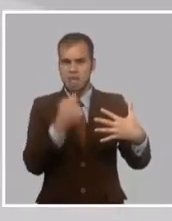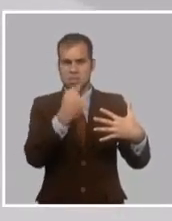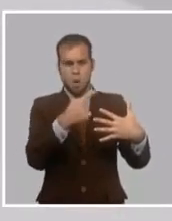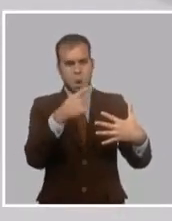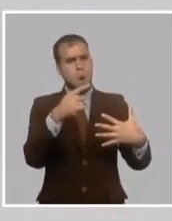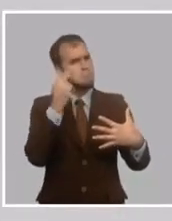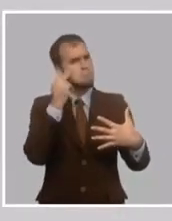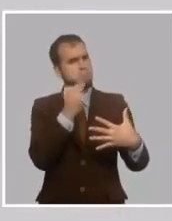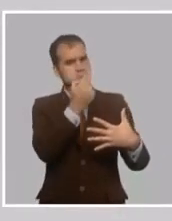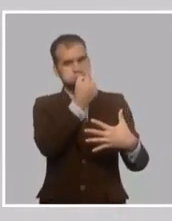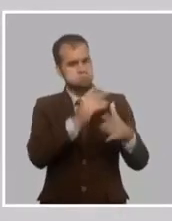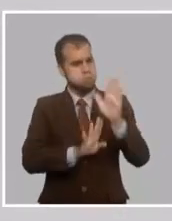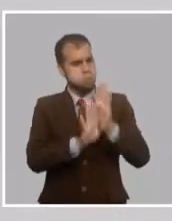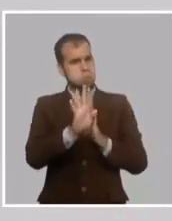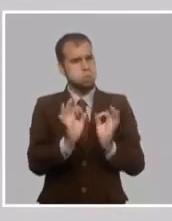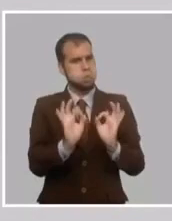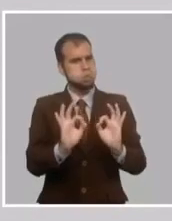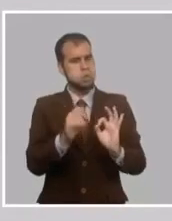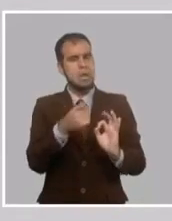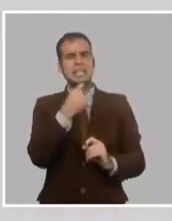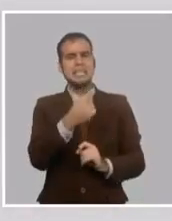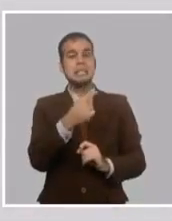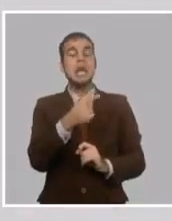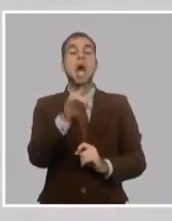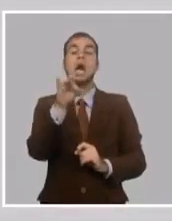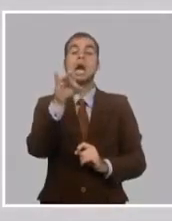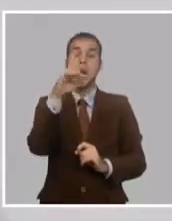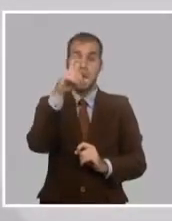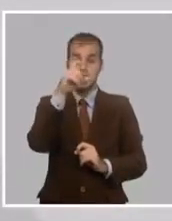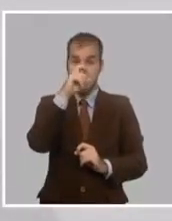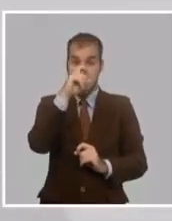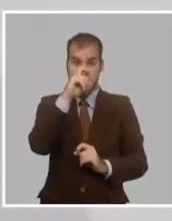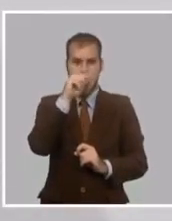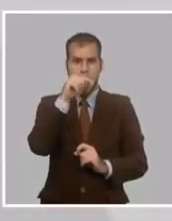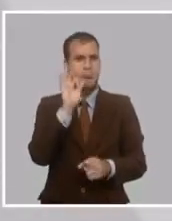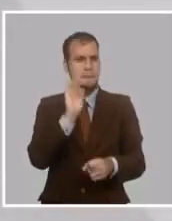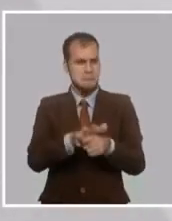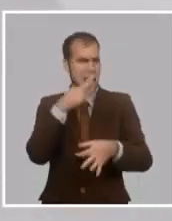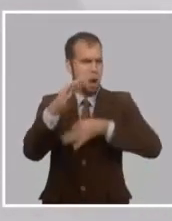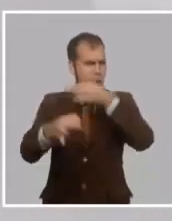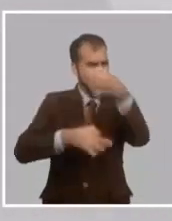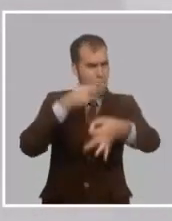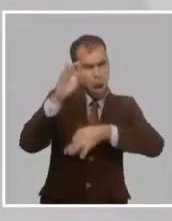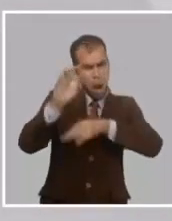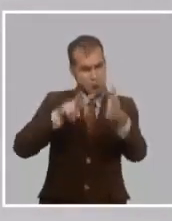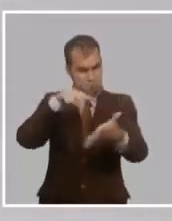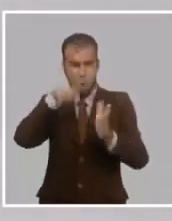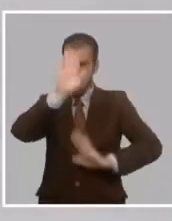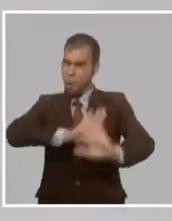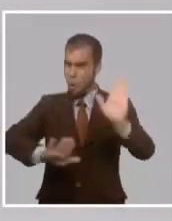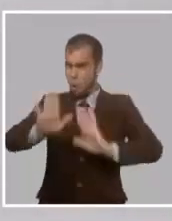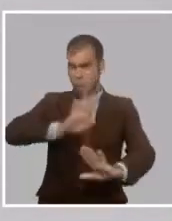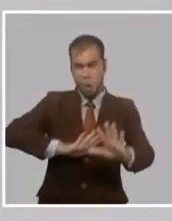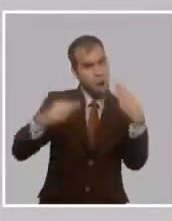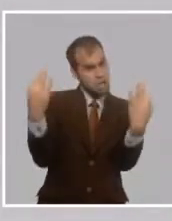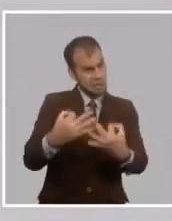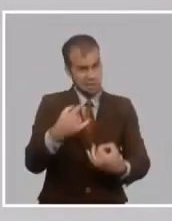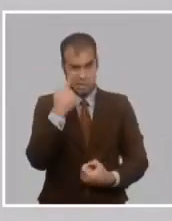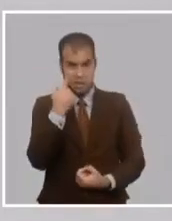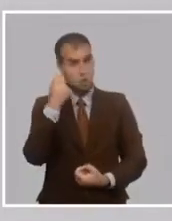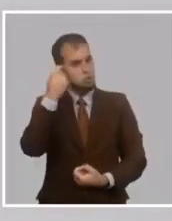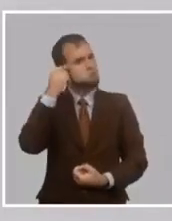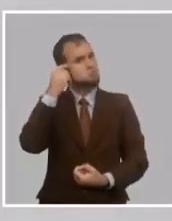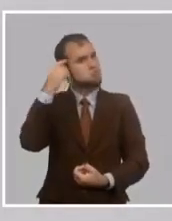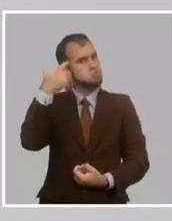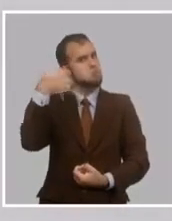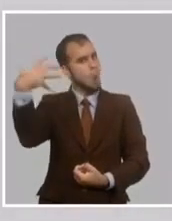encuentra, cuando tenía 15 años dijo cosas que parecían de un hombre de 100 años. Porque no olvidemos un detalle mínimo, era un genio. Eso